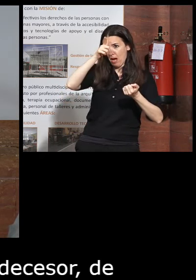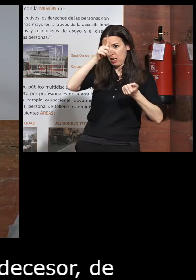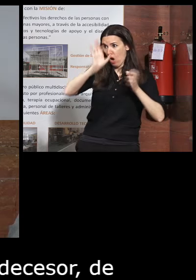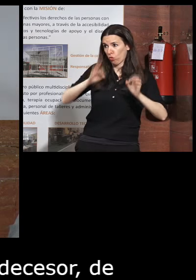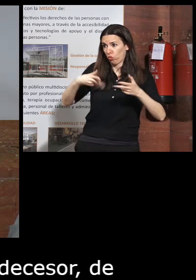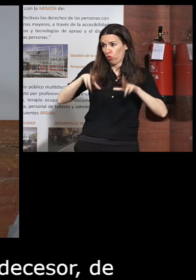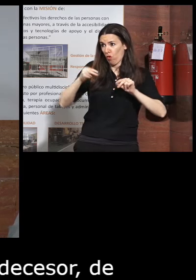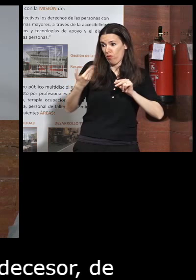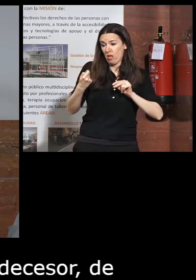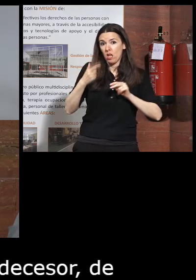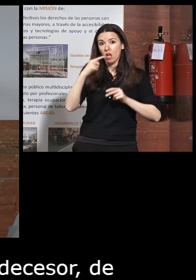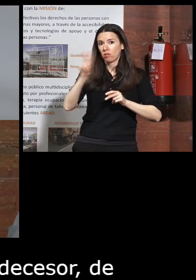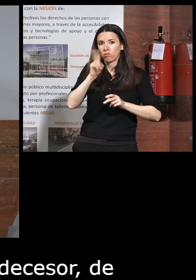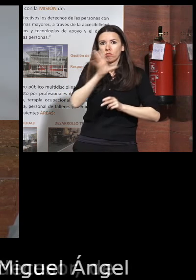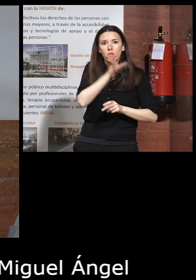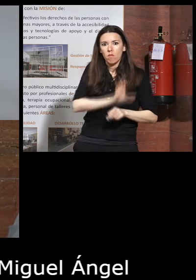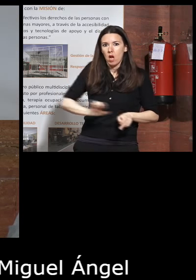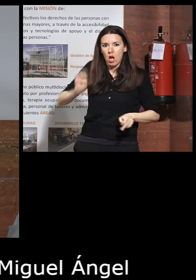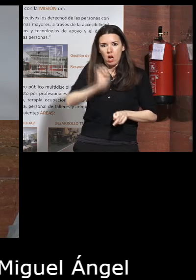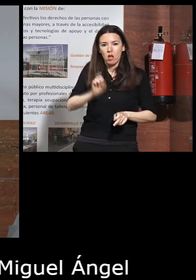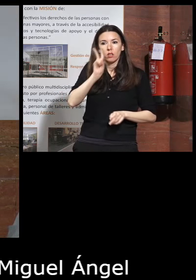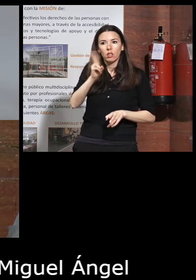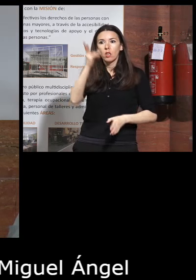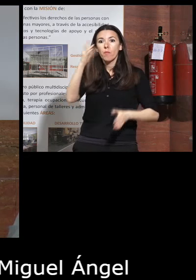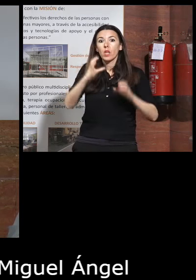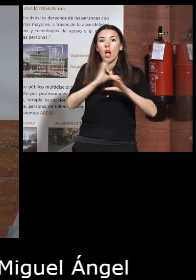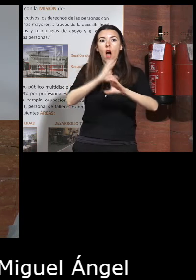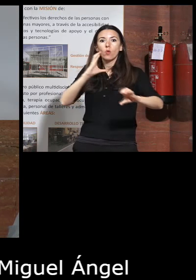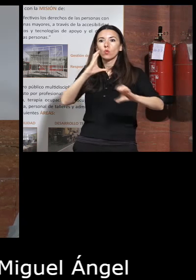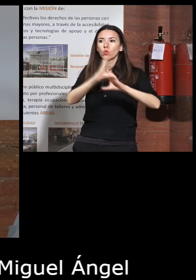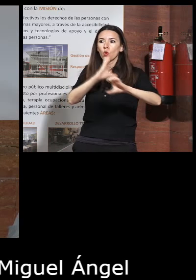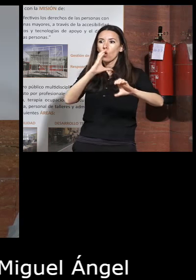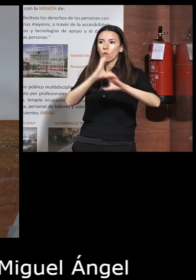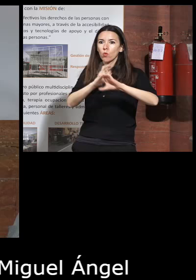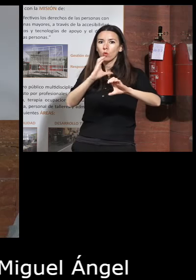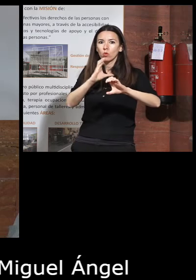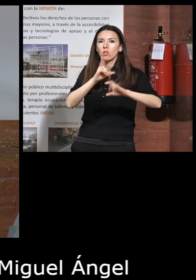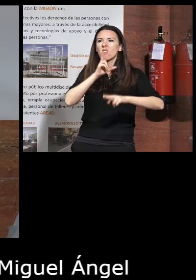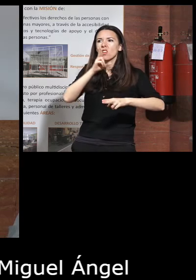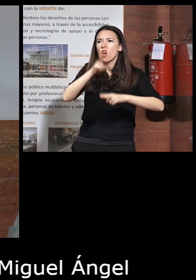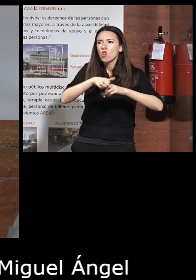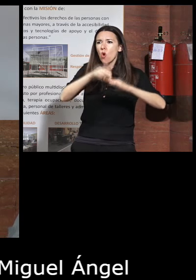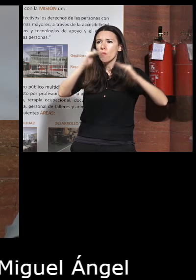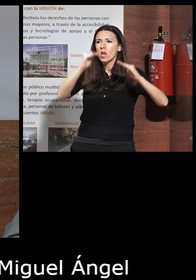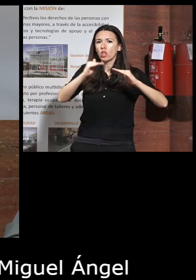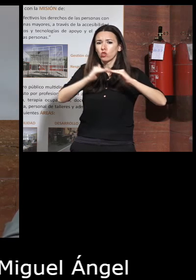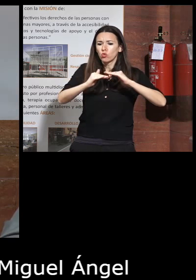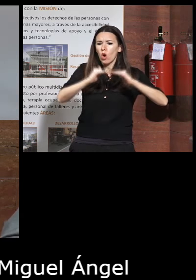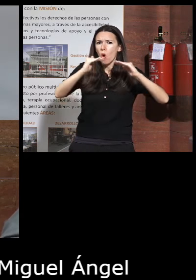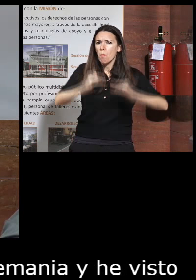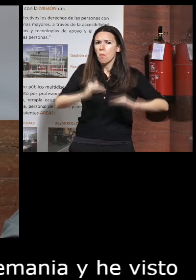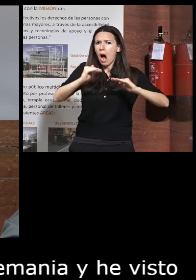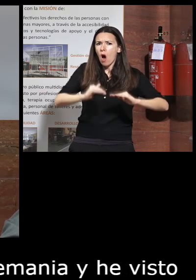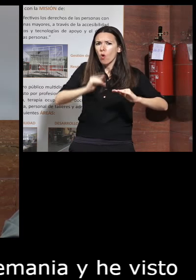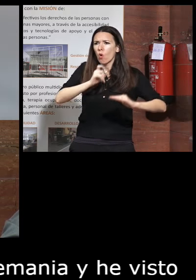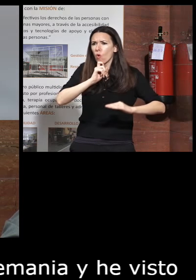y he visto una maravilla unos autobuses que llaman creo que de suelo bajo de piso bajo no sé cómo